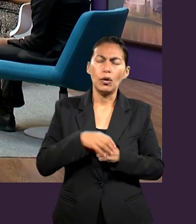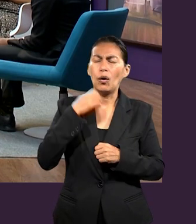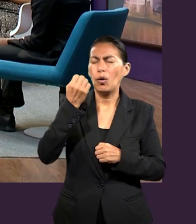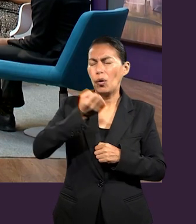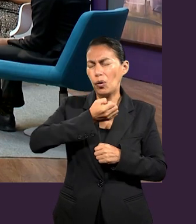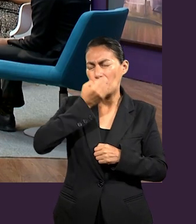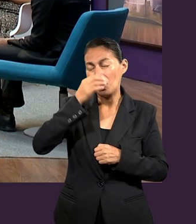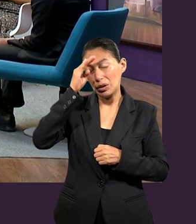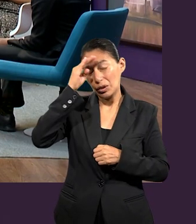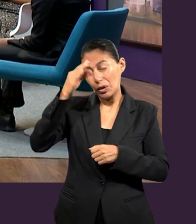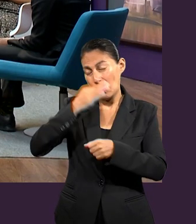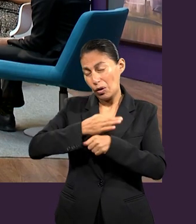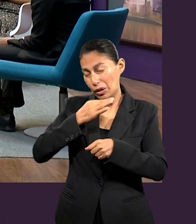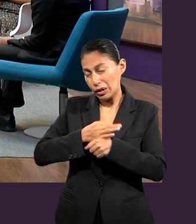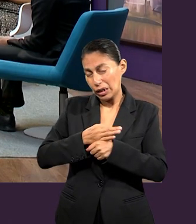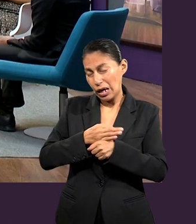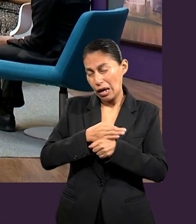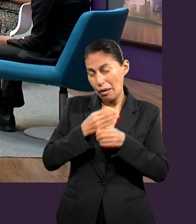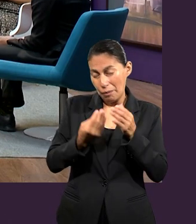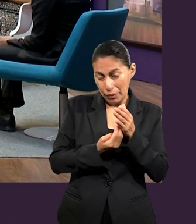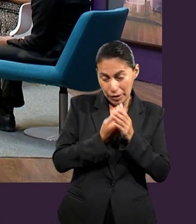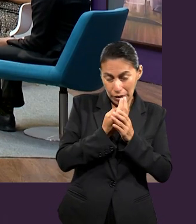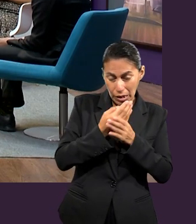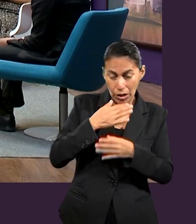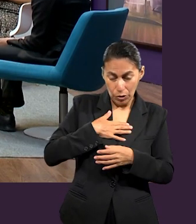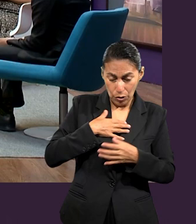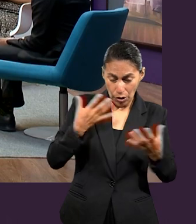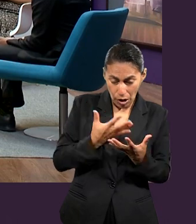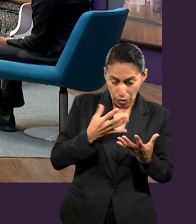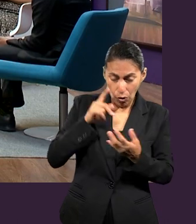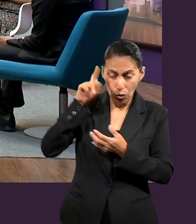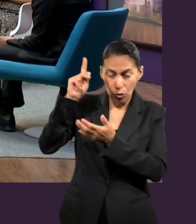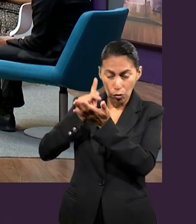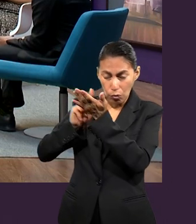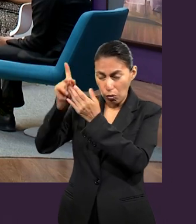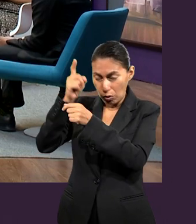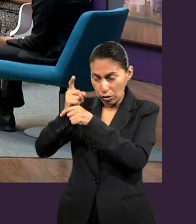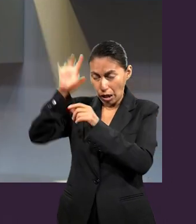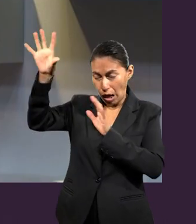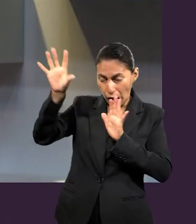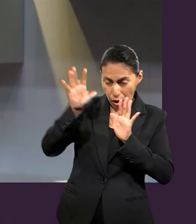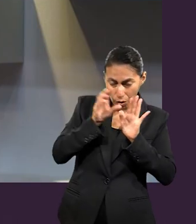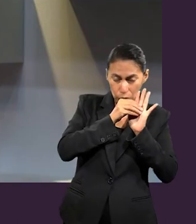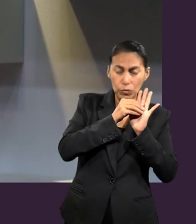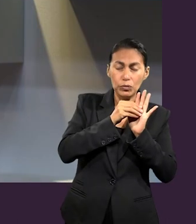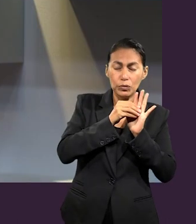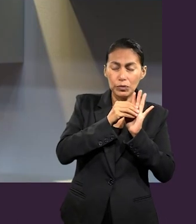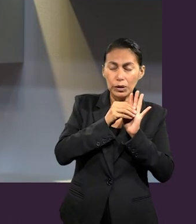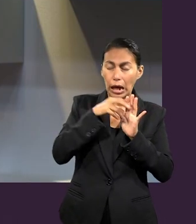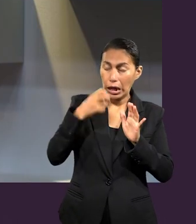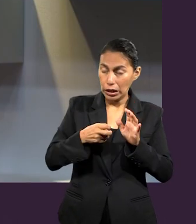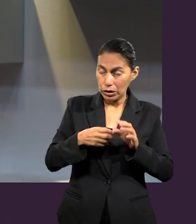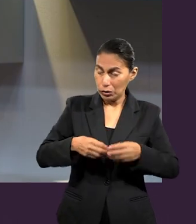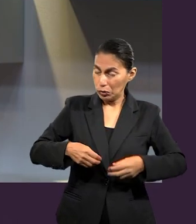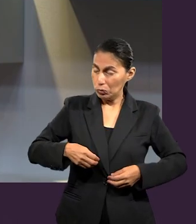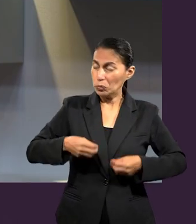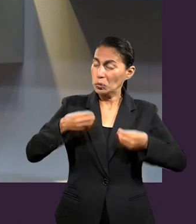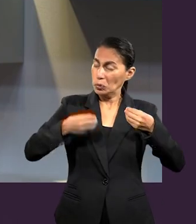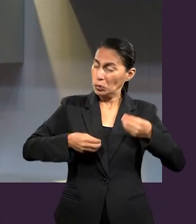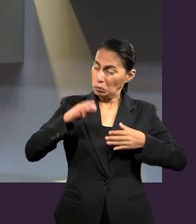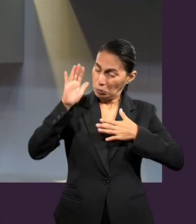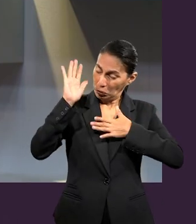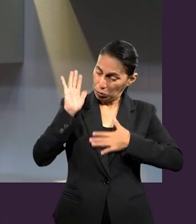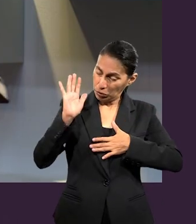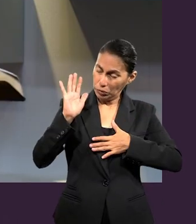que esta mañana o este día mis acciones sean el reflejo de tu voluntad. Es una oración muy comprometida.